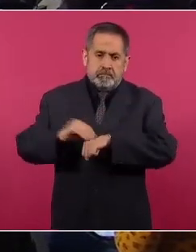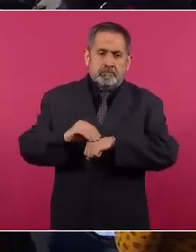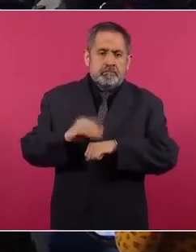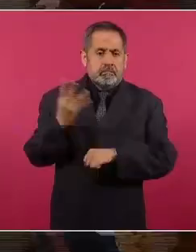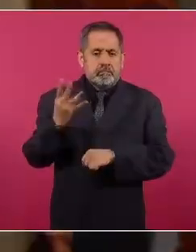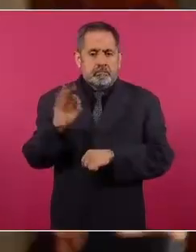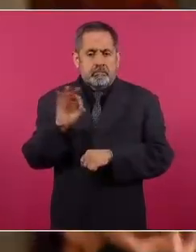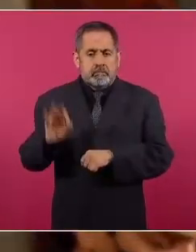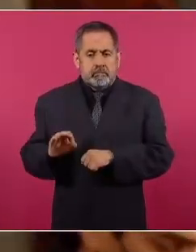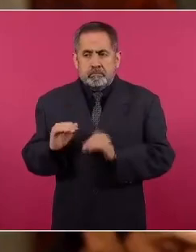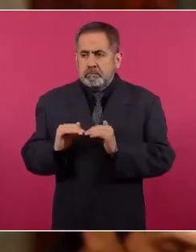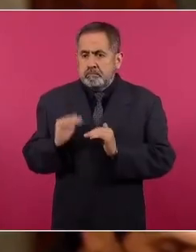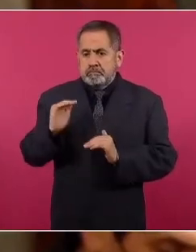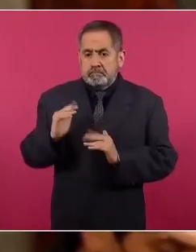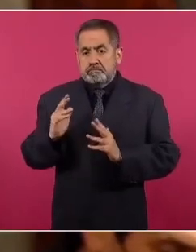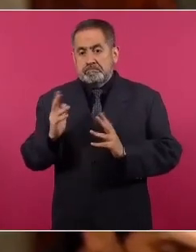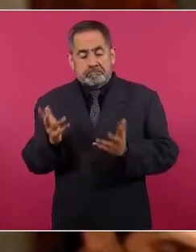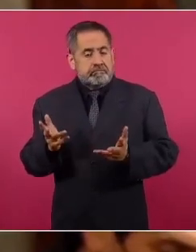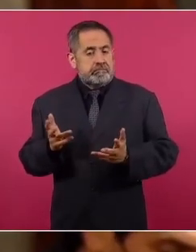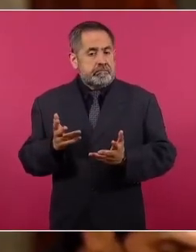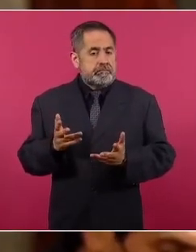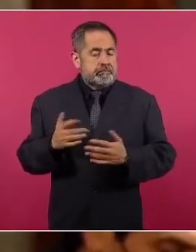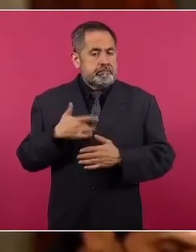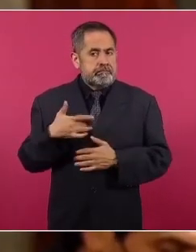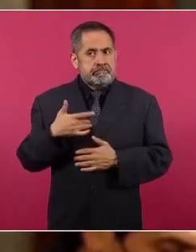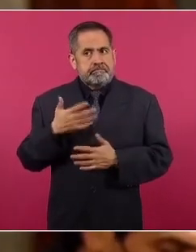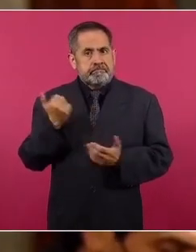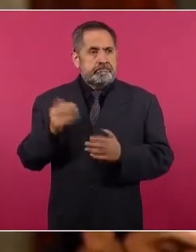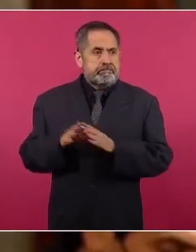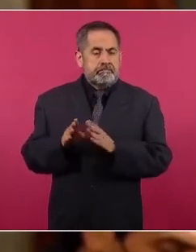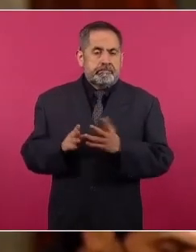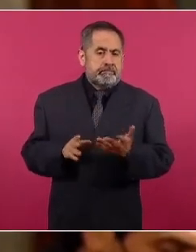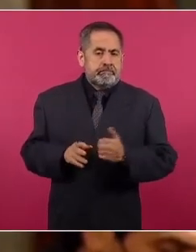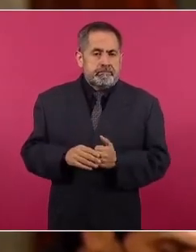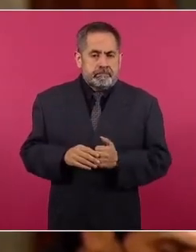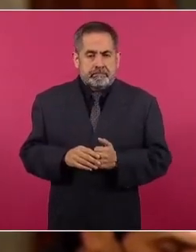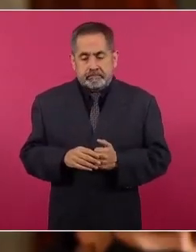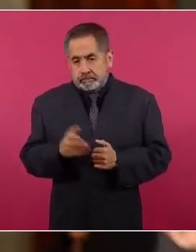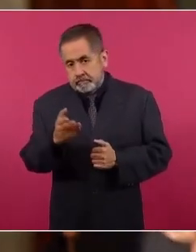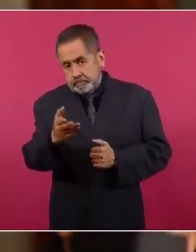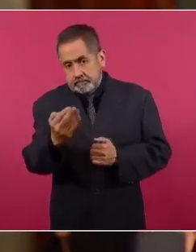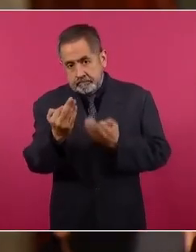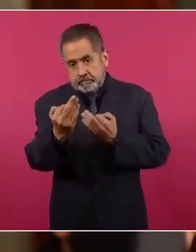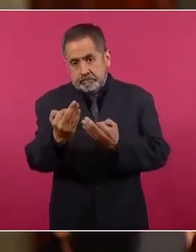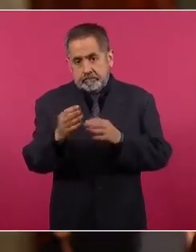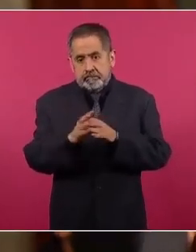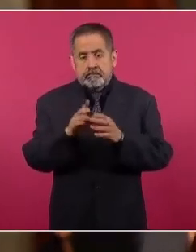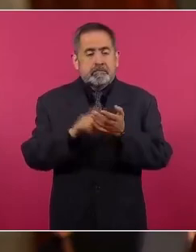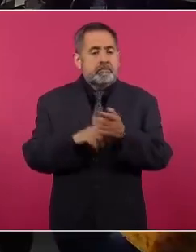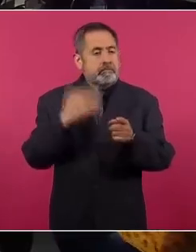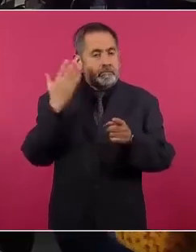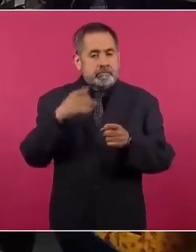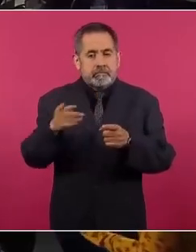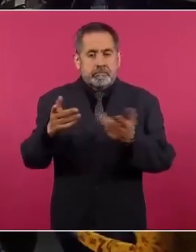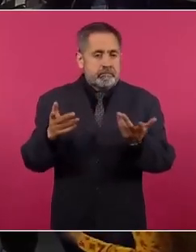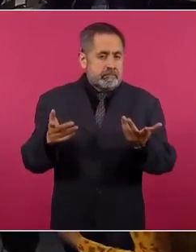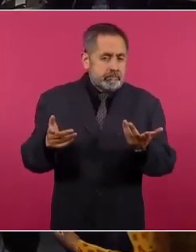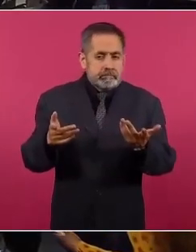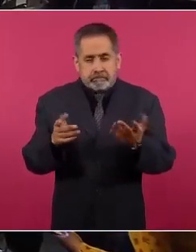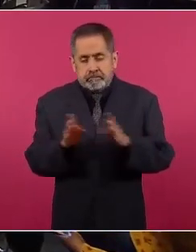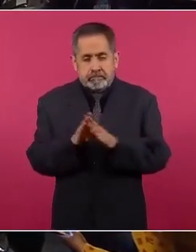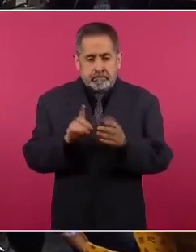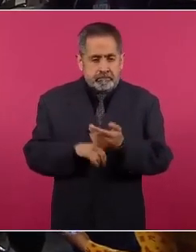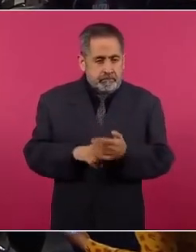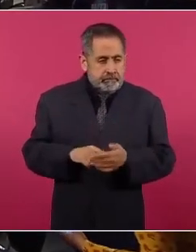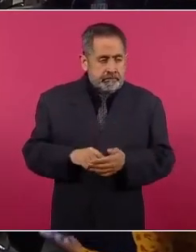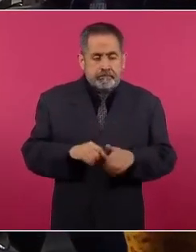ciento. Entonces, yo no sé, aquí que está presente Elizabeth, si hay que ponerle